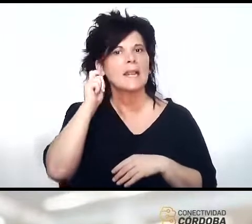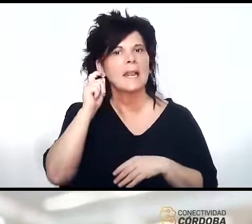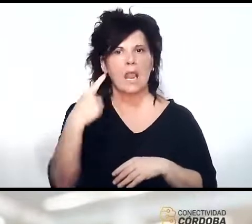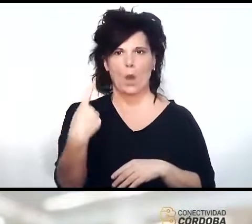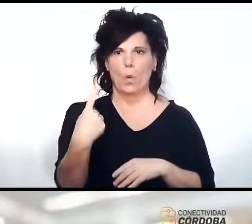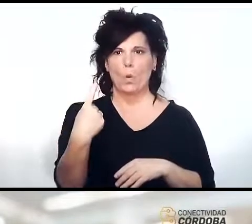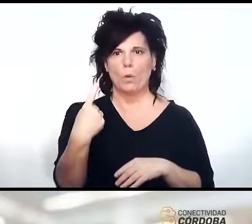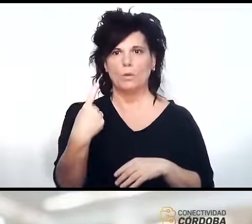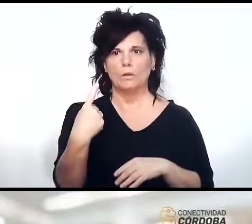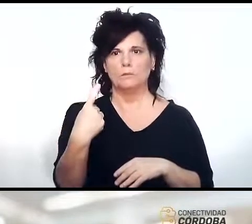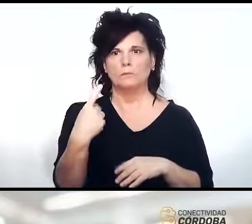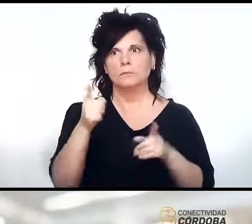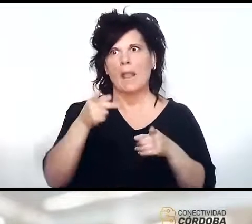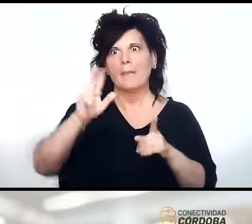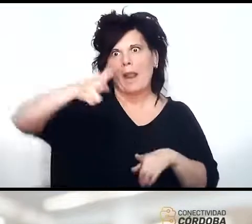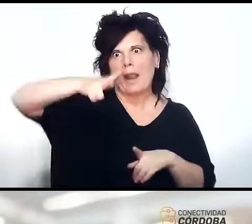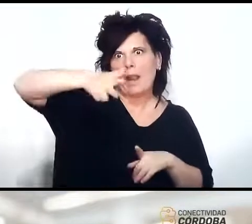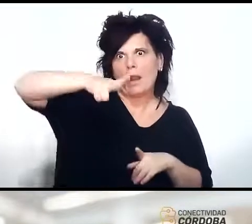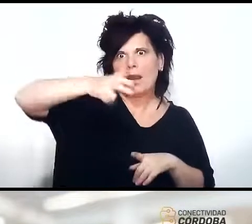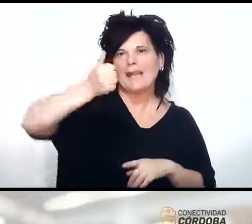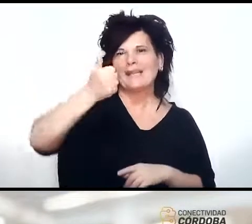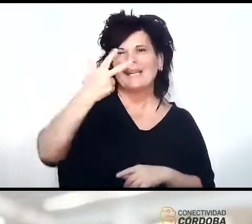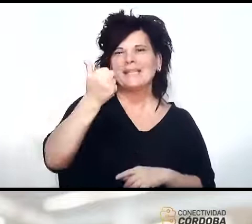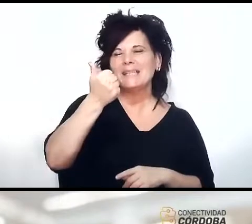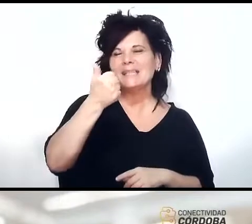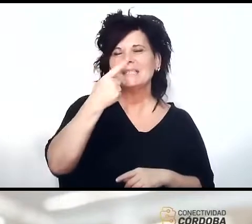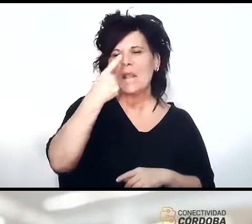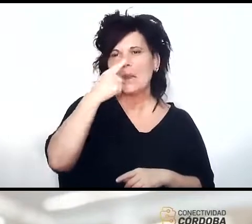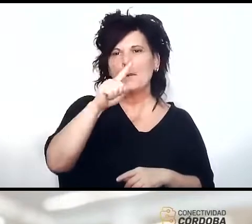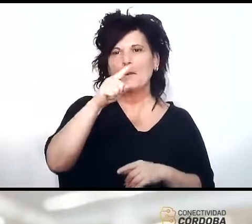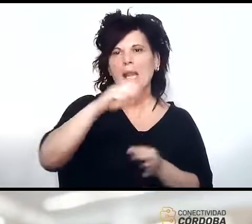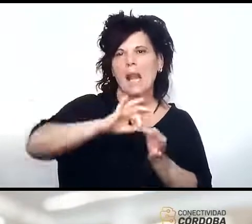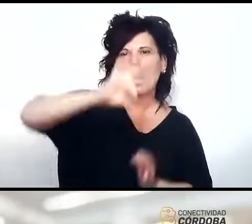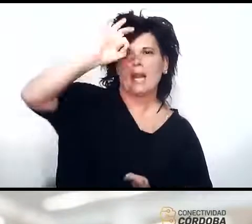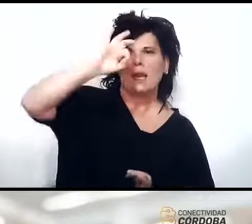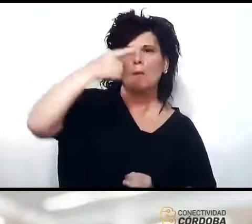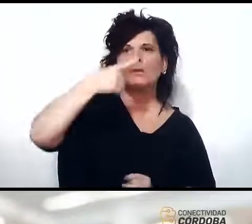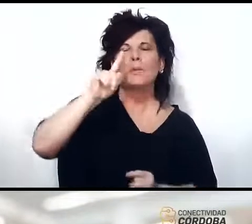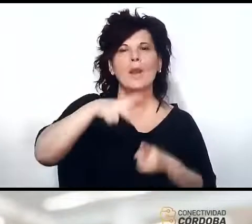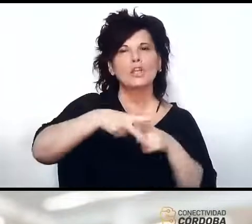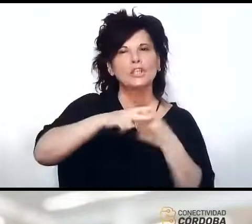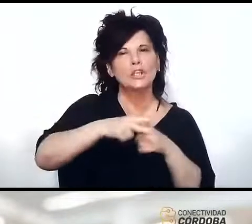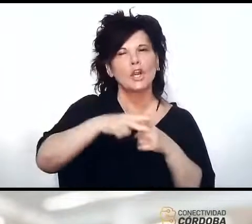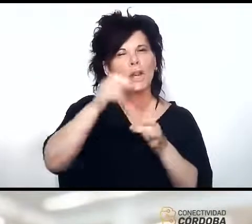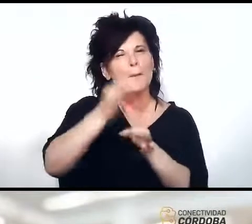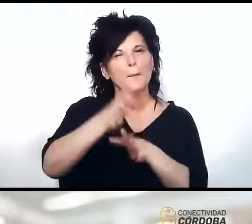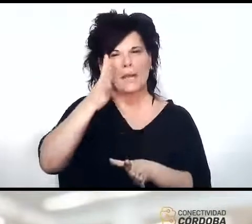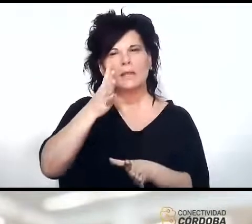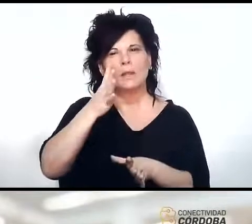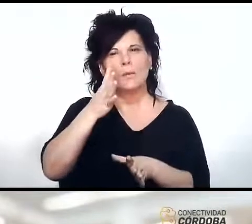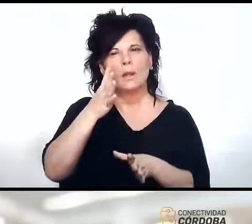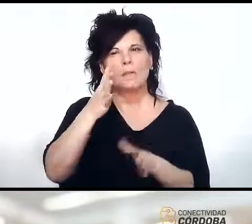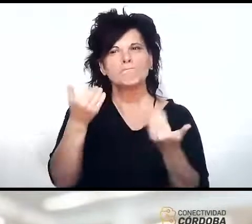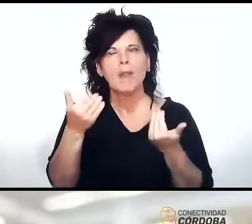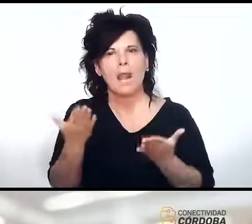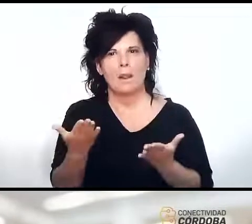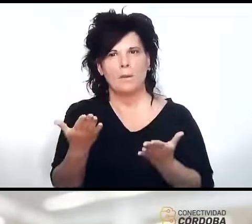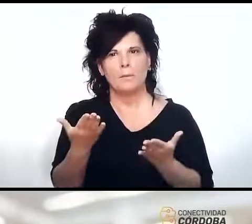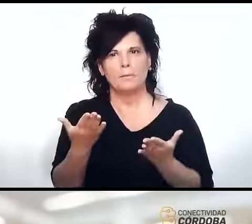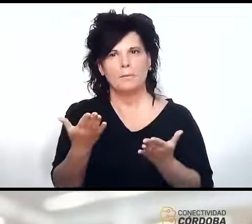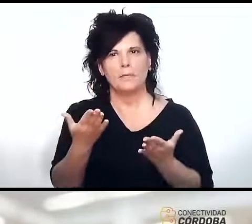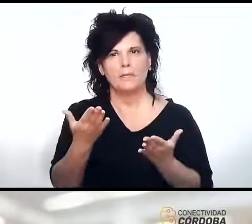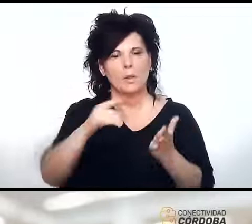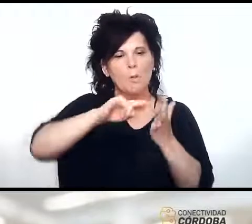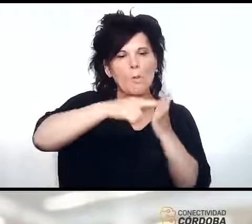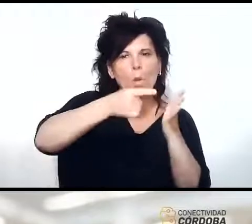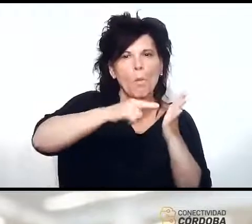a estar a 36.000 kilómetros es un satélite que tiene una tecnología particular que va a permitir tener haces puntuales